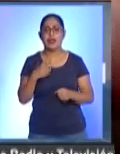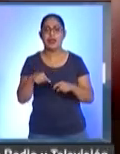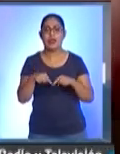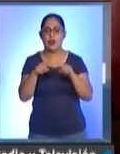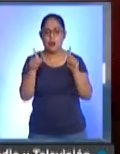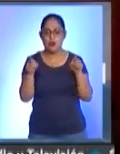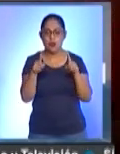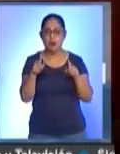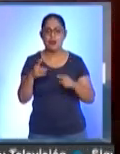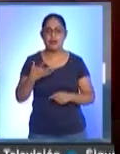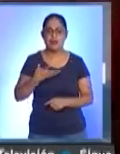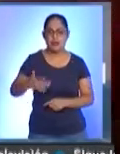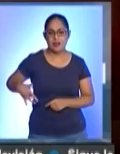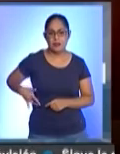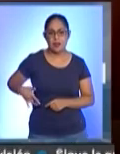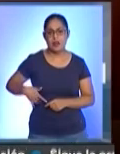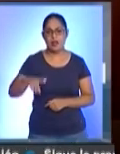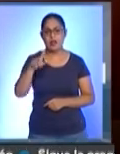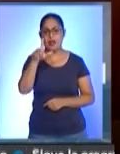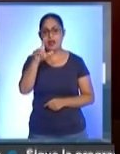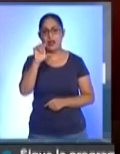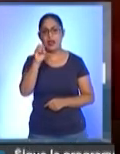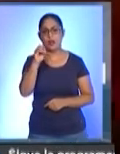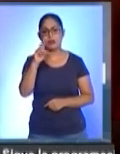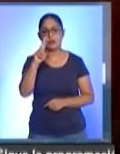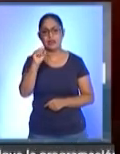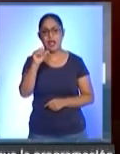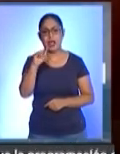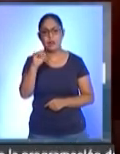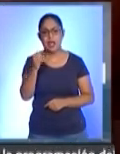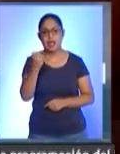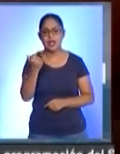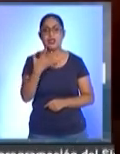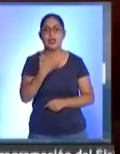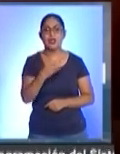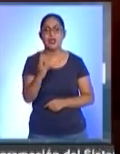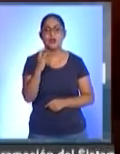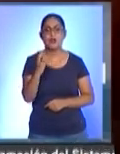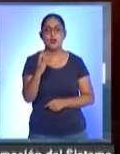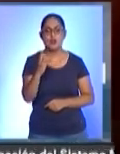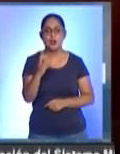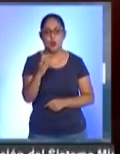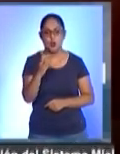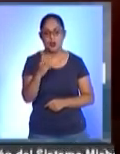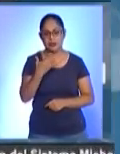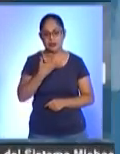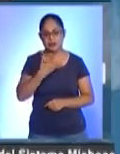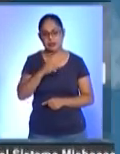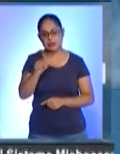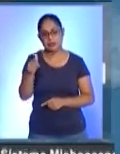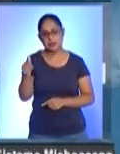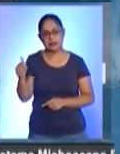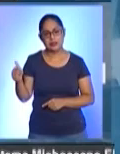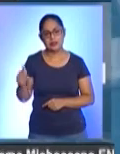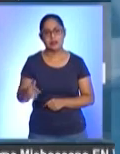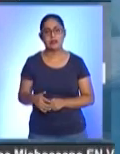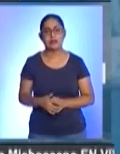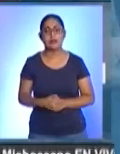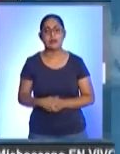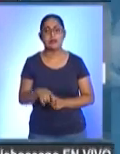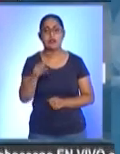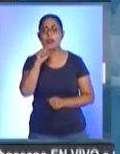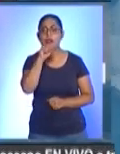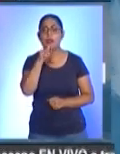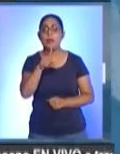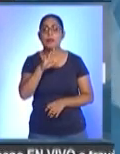próstata, linfoma, leucemia y tumores en el sistema nervioso central, expuso Ramos Esquivel. La situación se torna